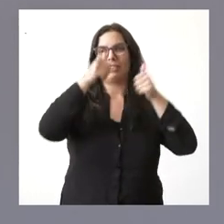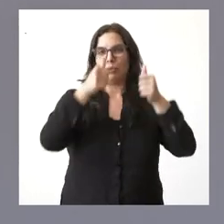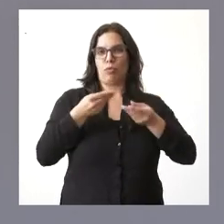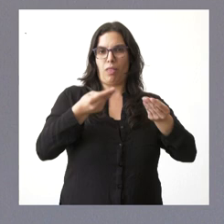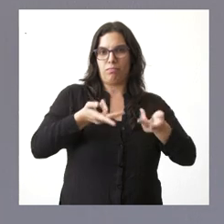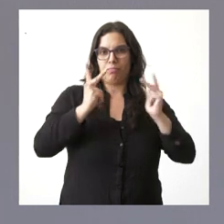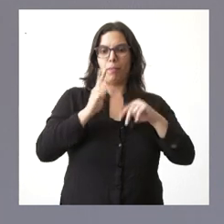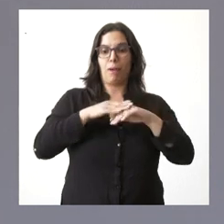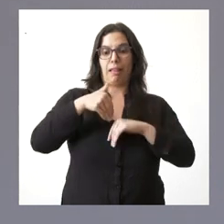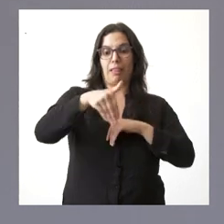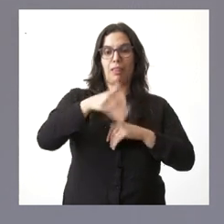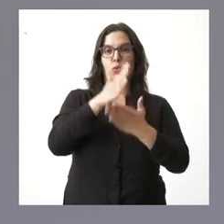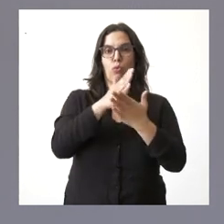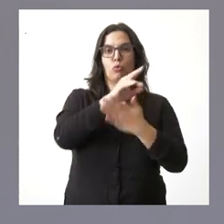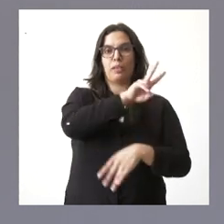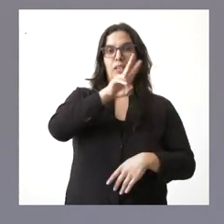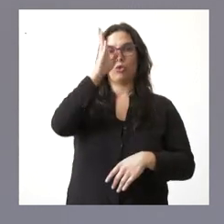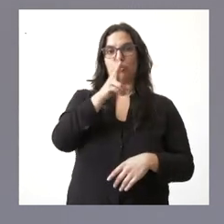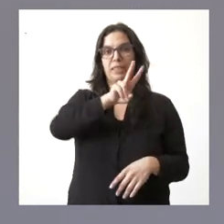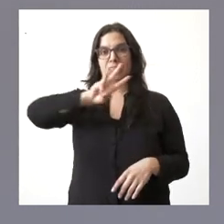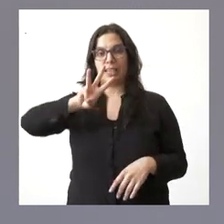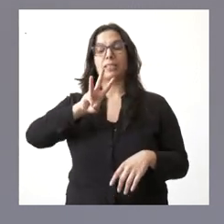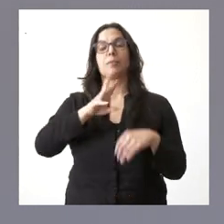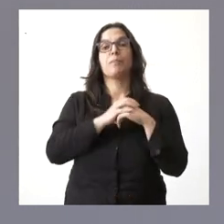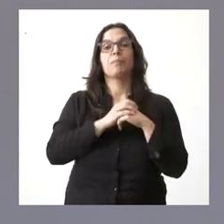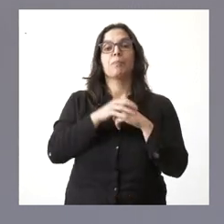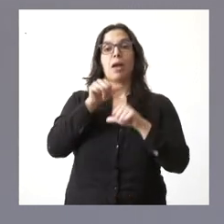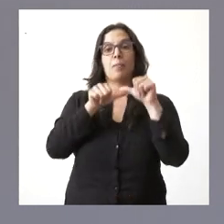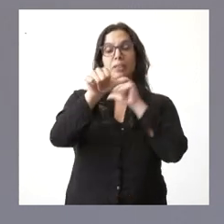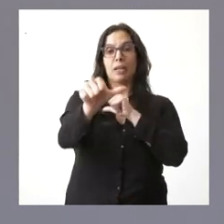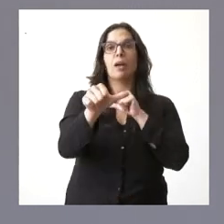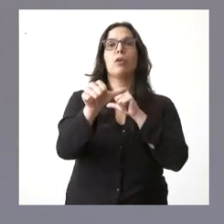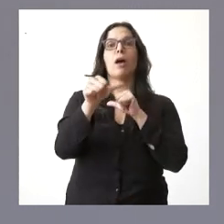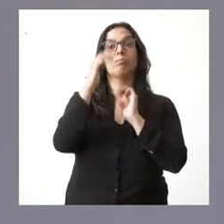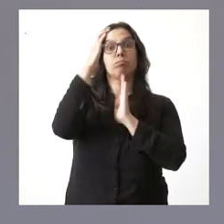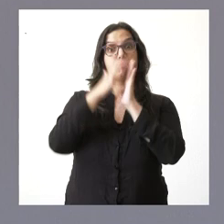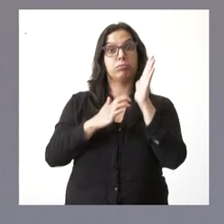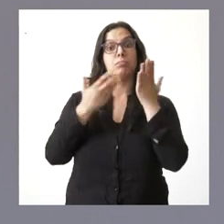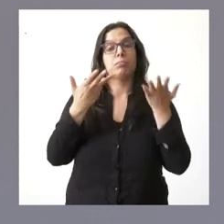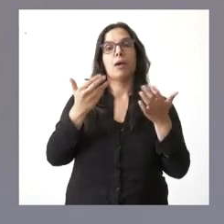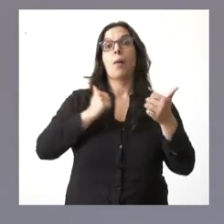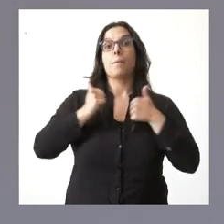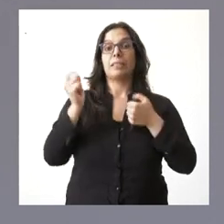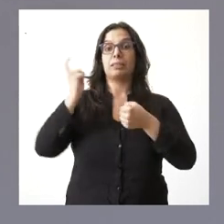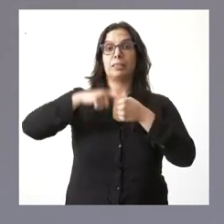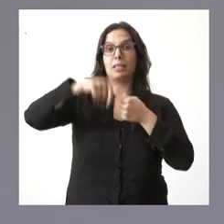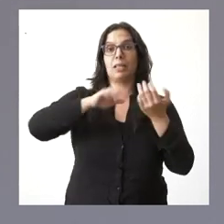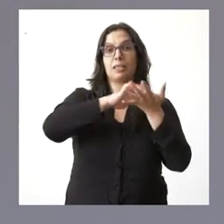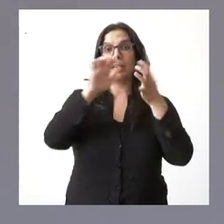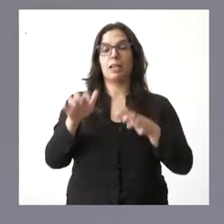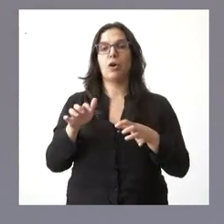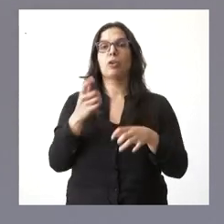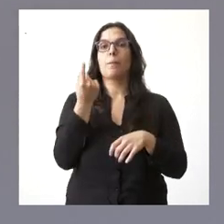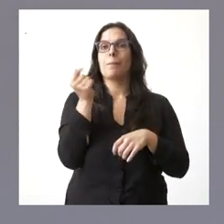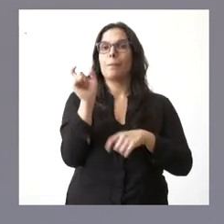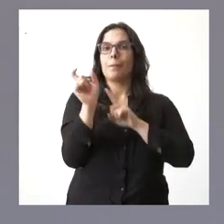-23. Y con este descenso, a partir de ahora, cursar en Castilla y León un máster de estas características costará lo mismo que